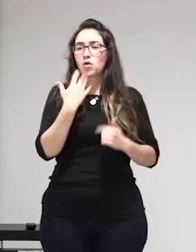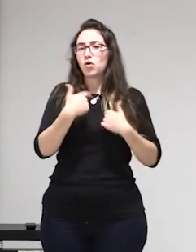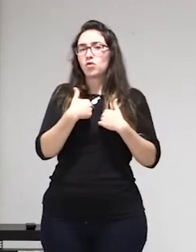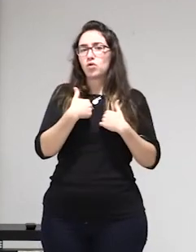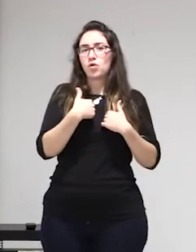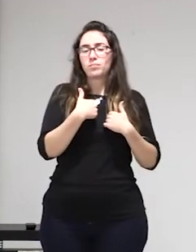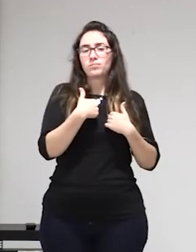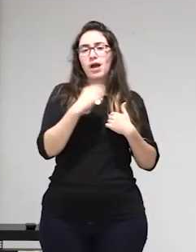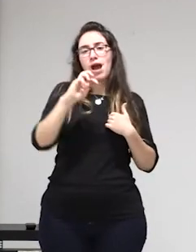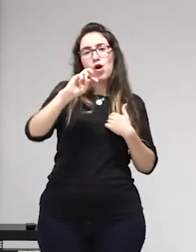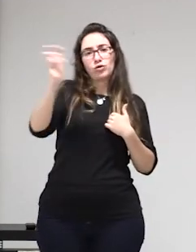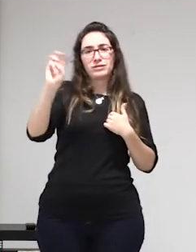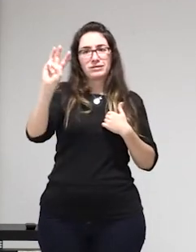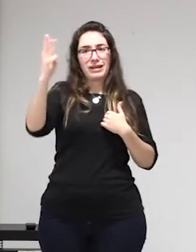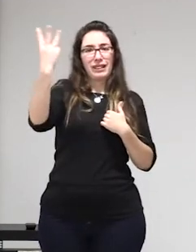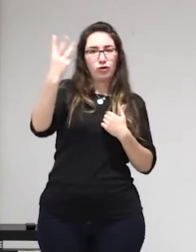cárcel